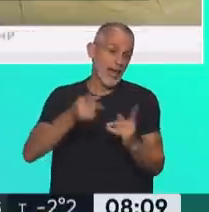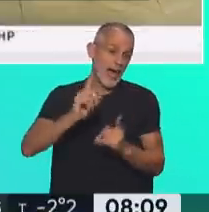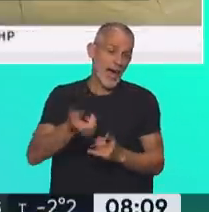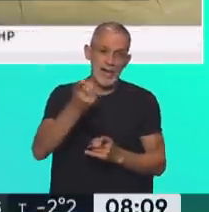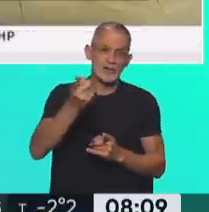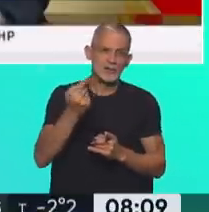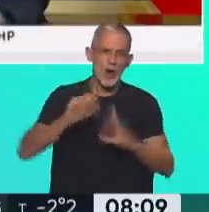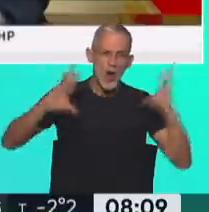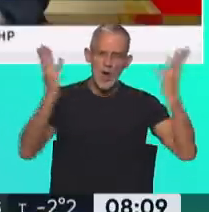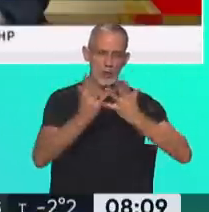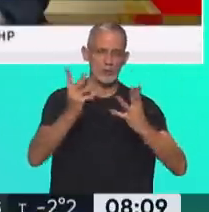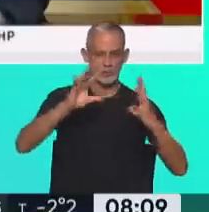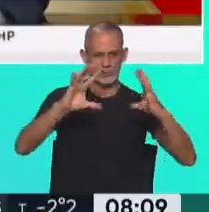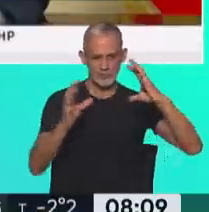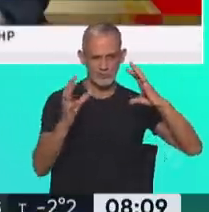todos los rincones del planeta. Gracias, Ale.